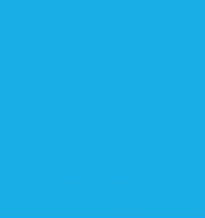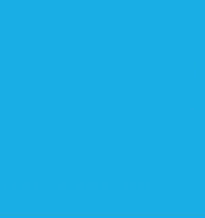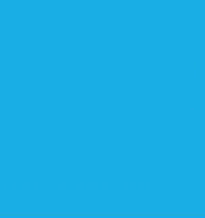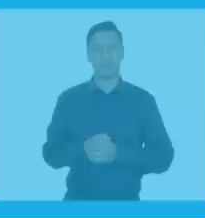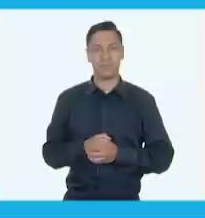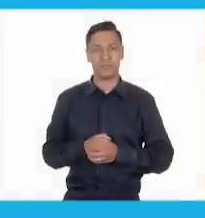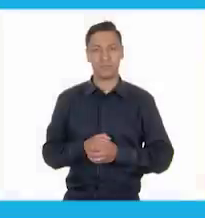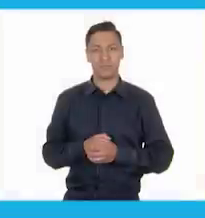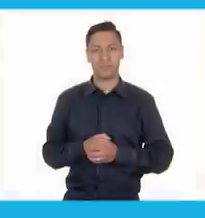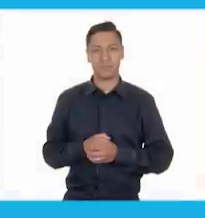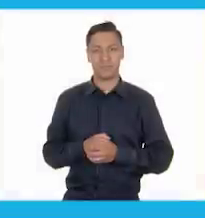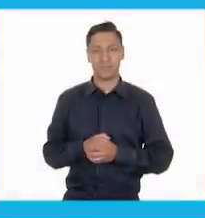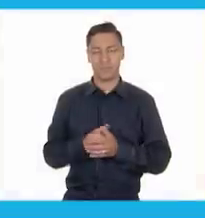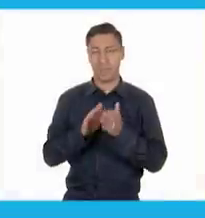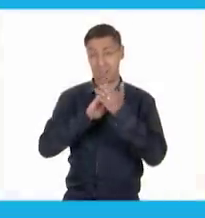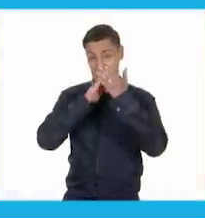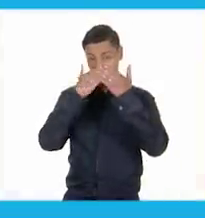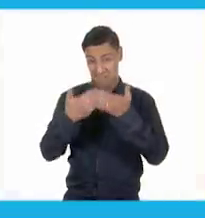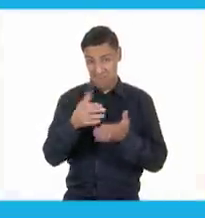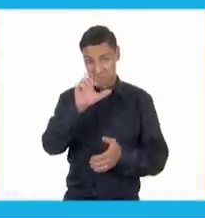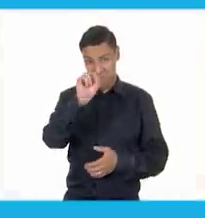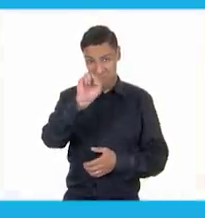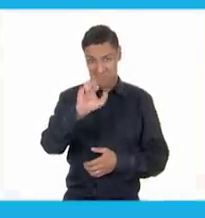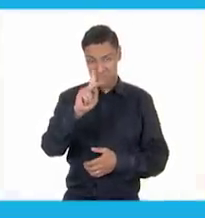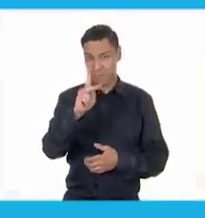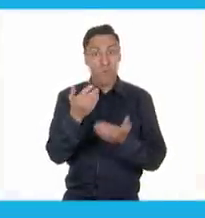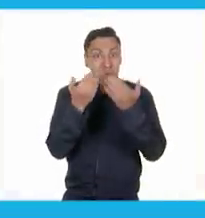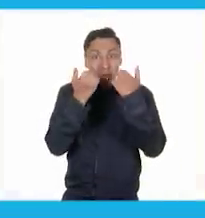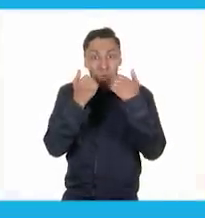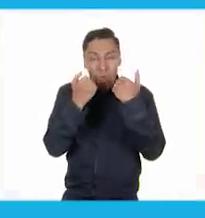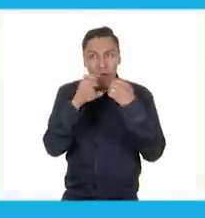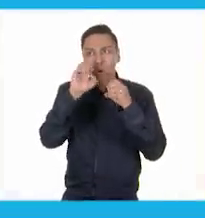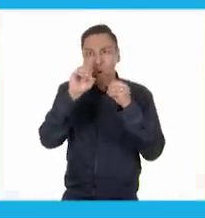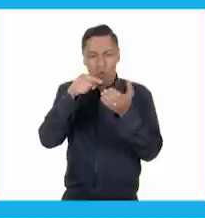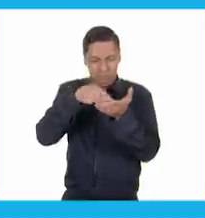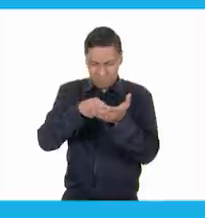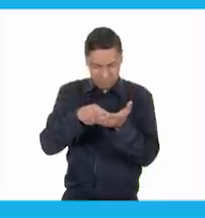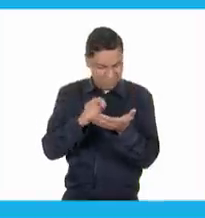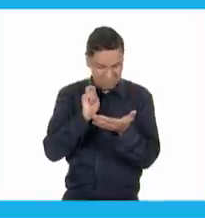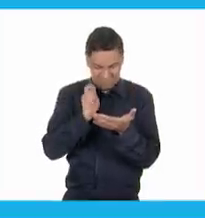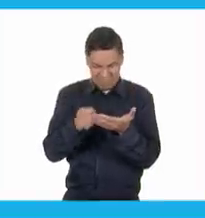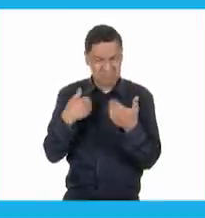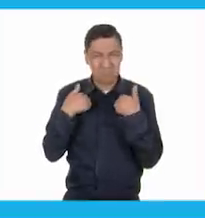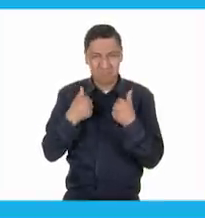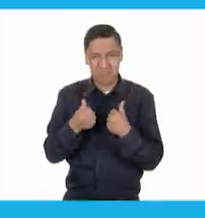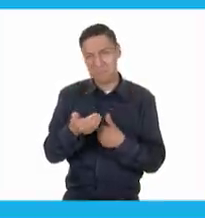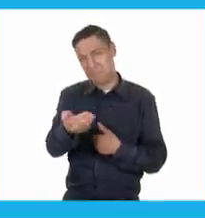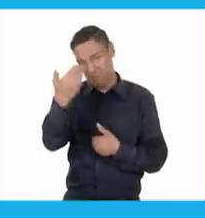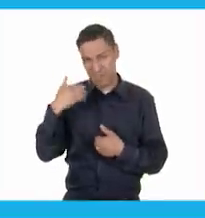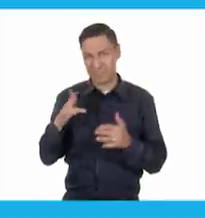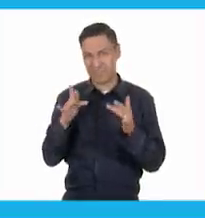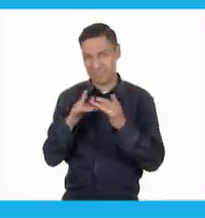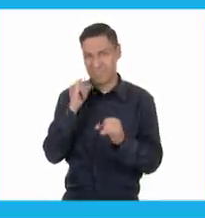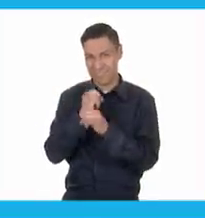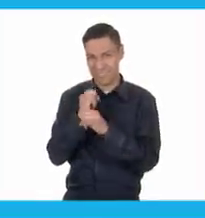Si no tienes tus libros de texto o necesitas ayuda para resolver tus dudas, contáctanos.